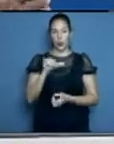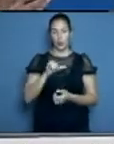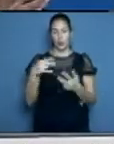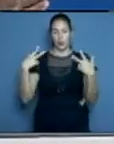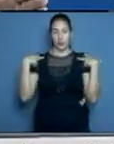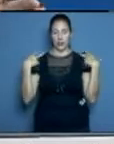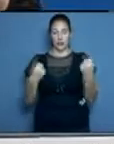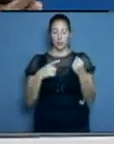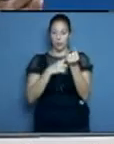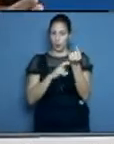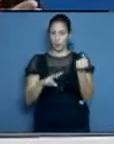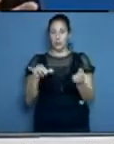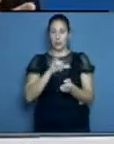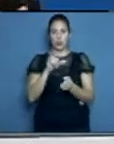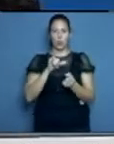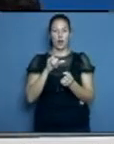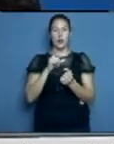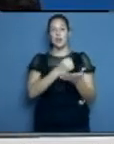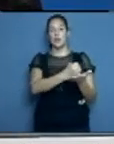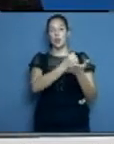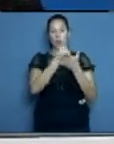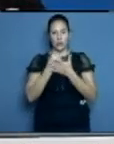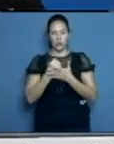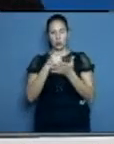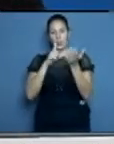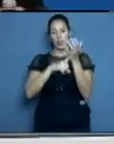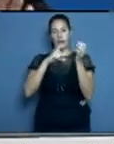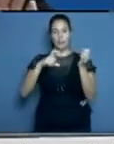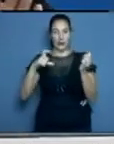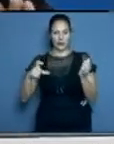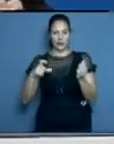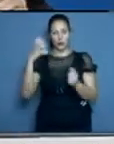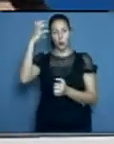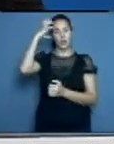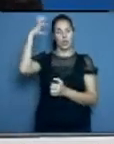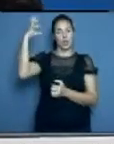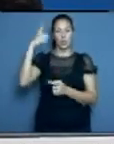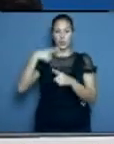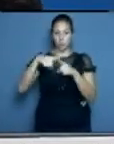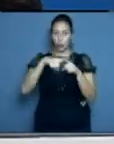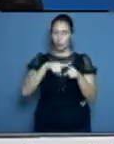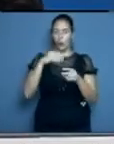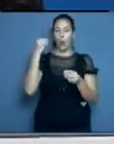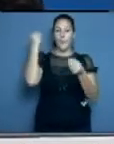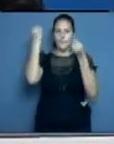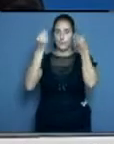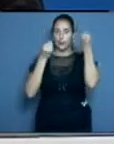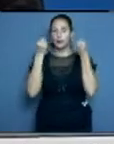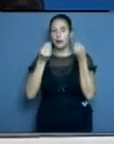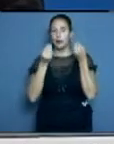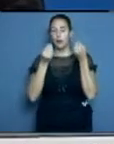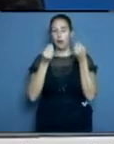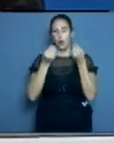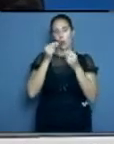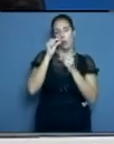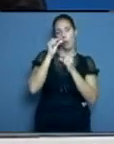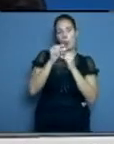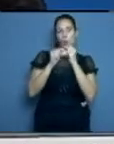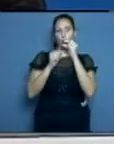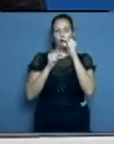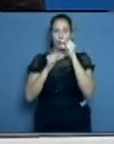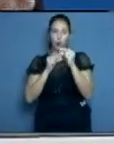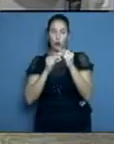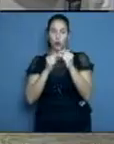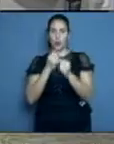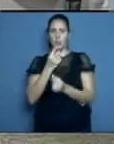gobierno y con el apoyo del partido en esta tarea, y estamos seguros que eso lo vamos a ir resolviendo con una gran